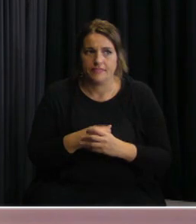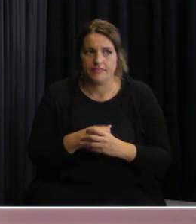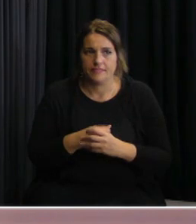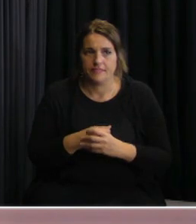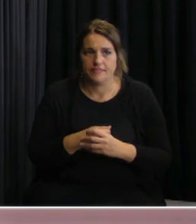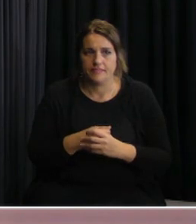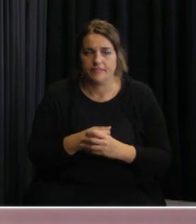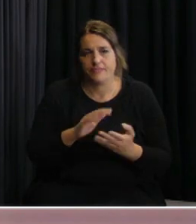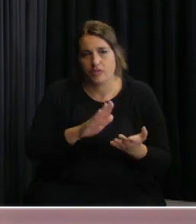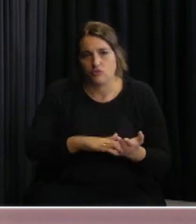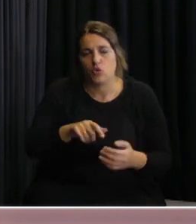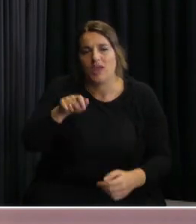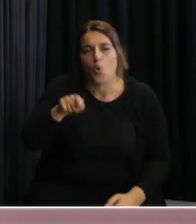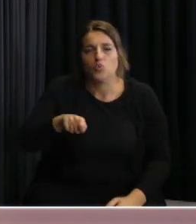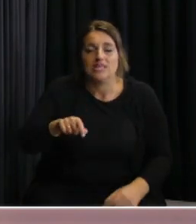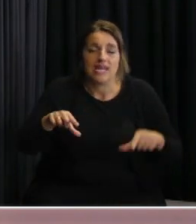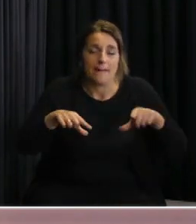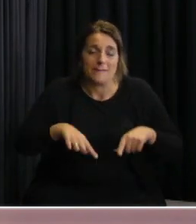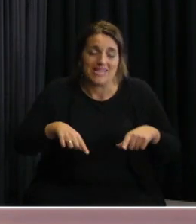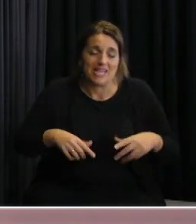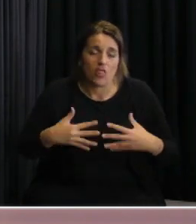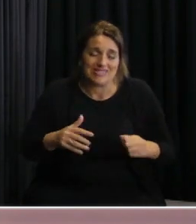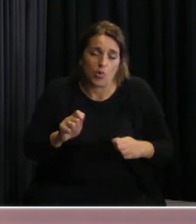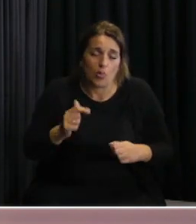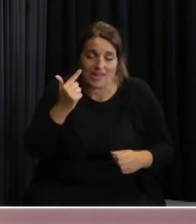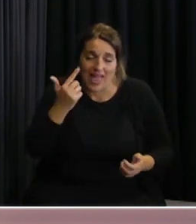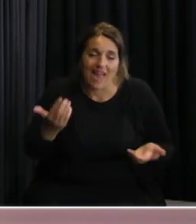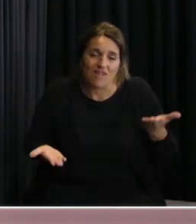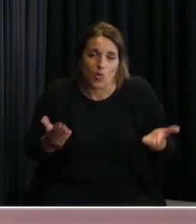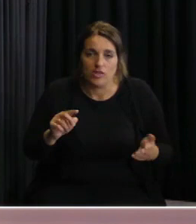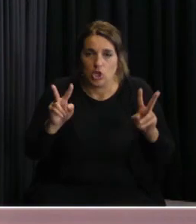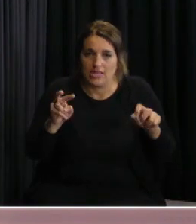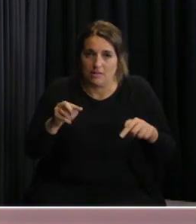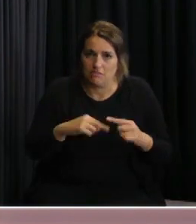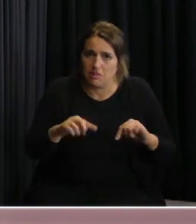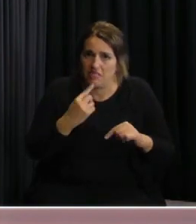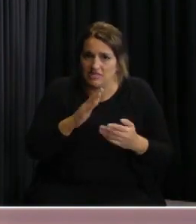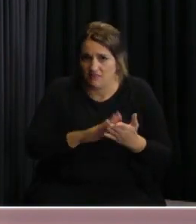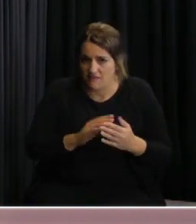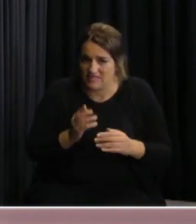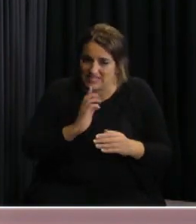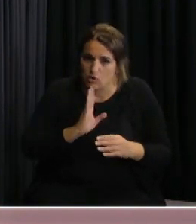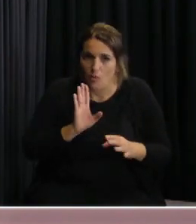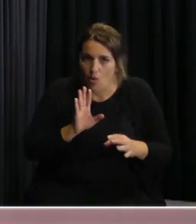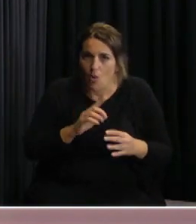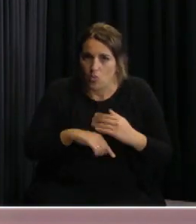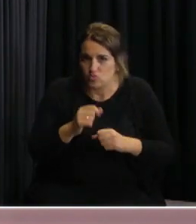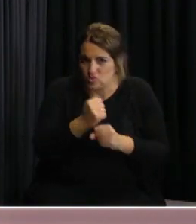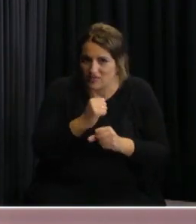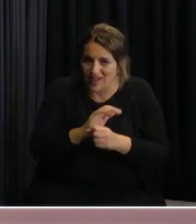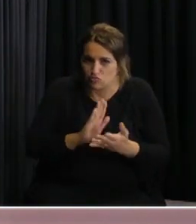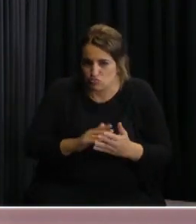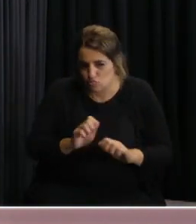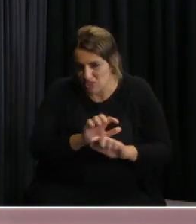la jurídica del Ministerio de Salud Pública está evaluando el tema es más anuncié que va a haber una intervención sanitaria eso